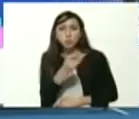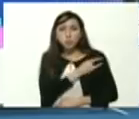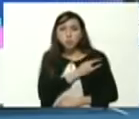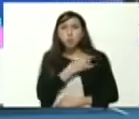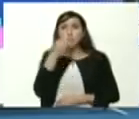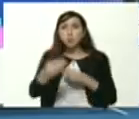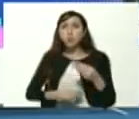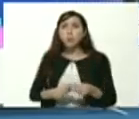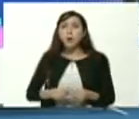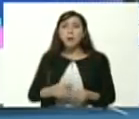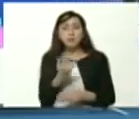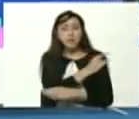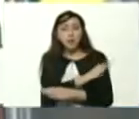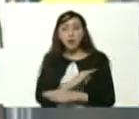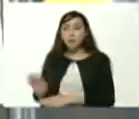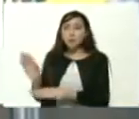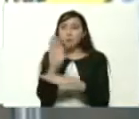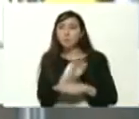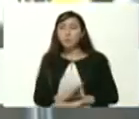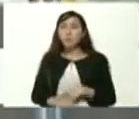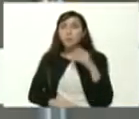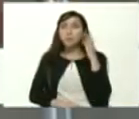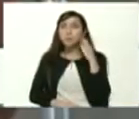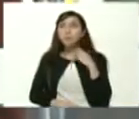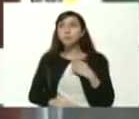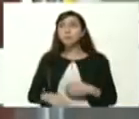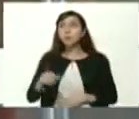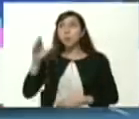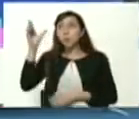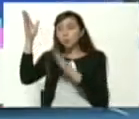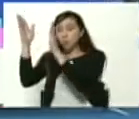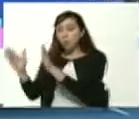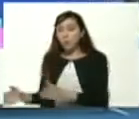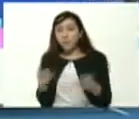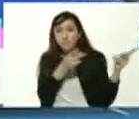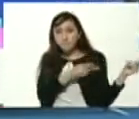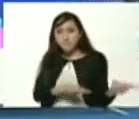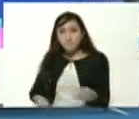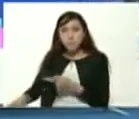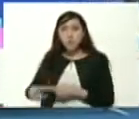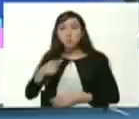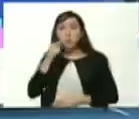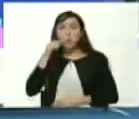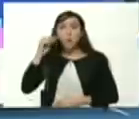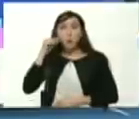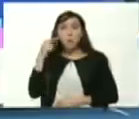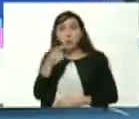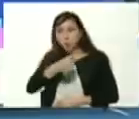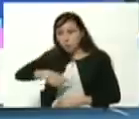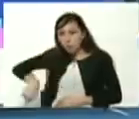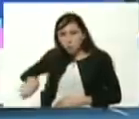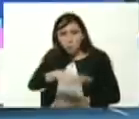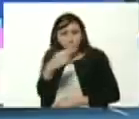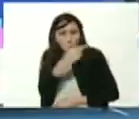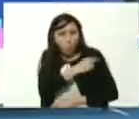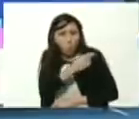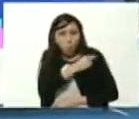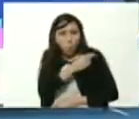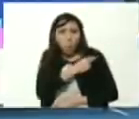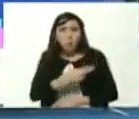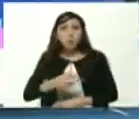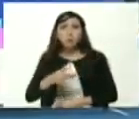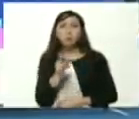Popular del Ambiente Fruto Vivas bienvenido, bienvenidas rectores y rectoras